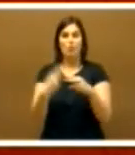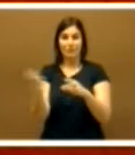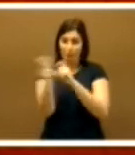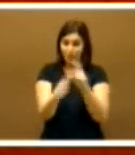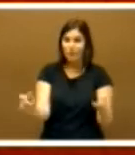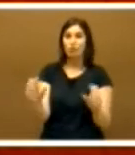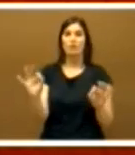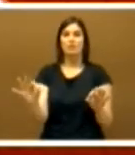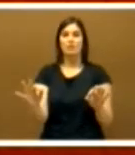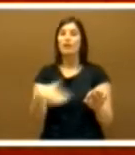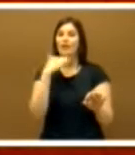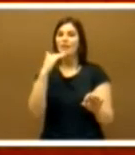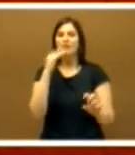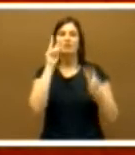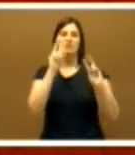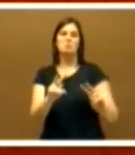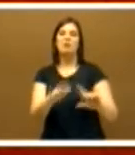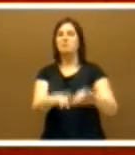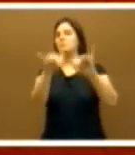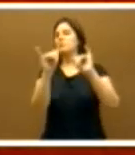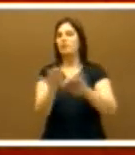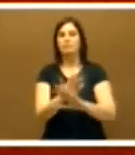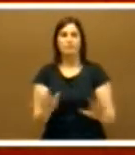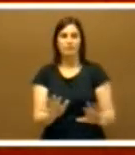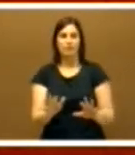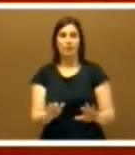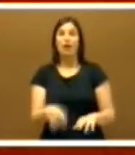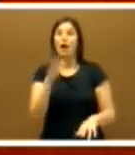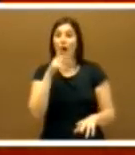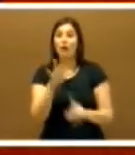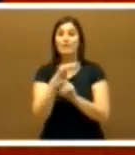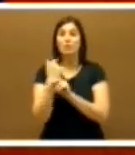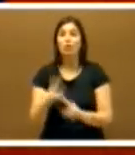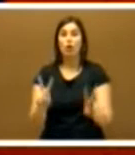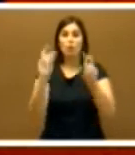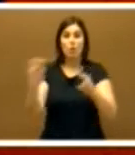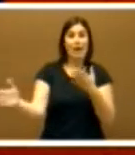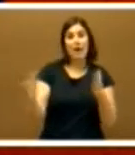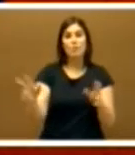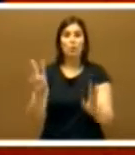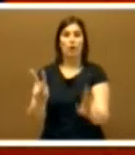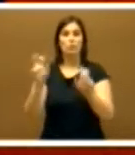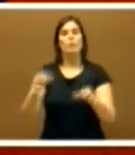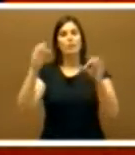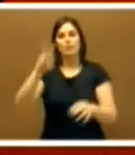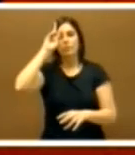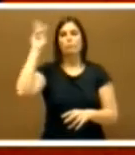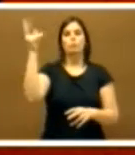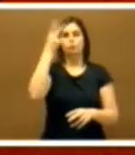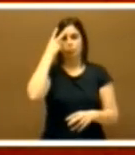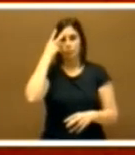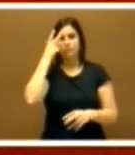casi no se percibiría. Los nuevos tiempos nos exigen a todos un cambio de mentalidad.